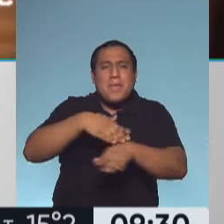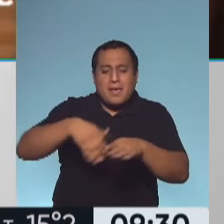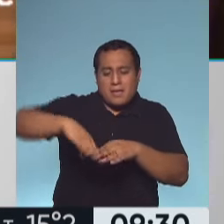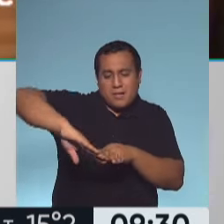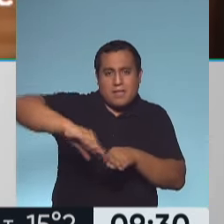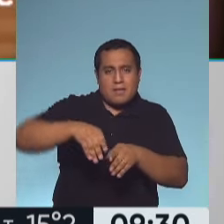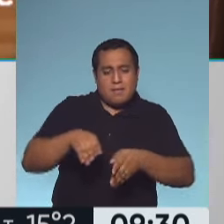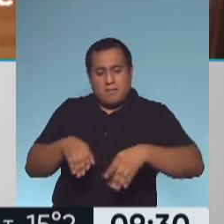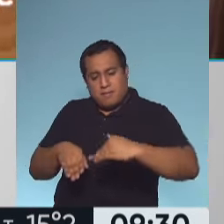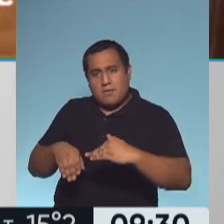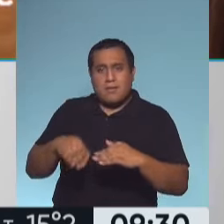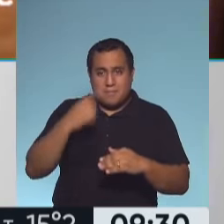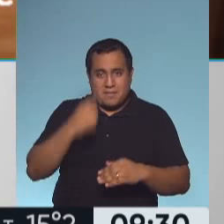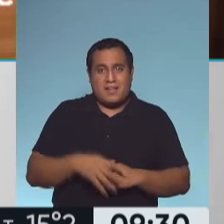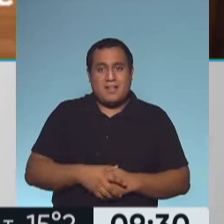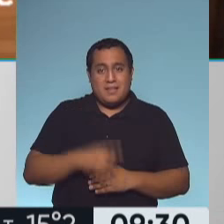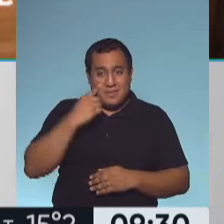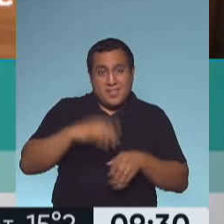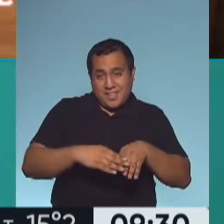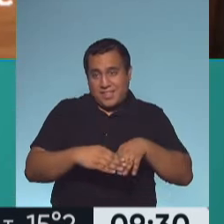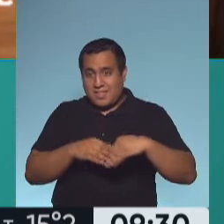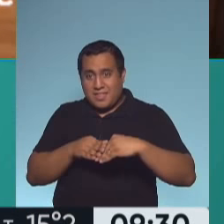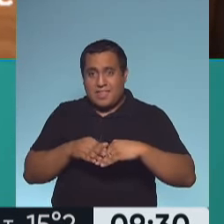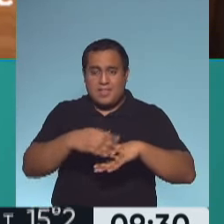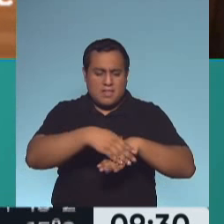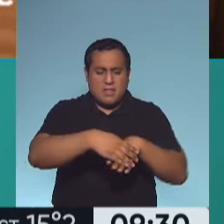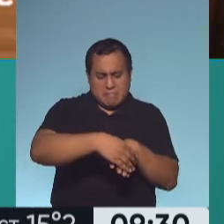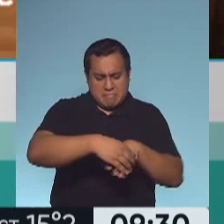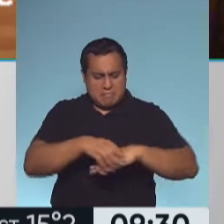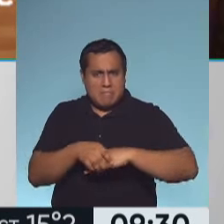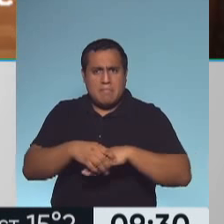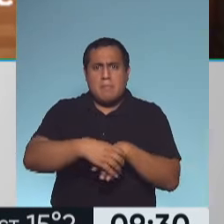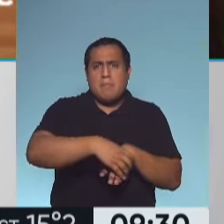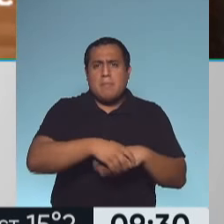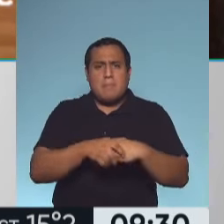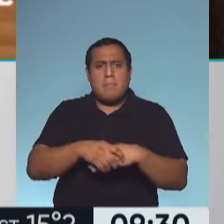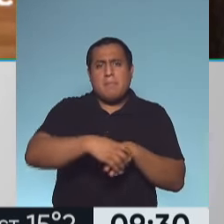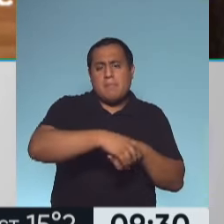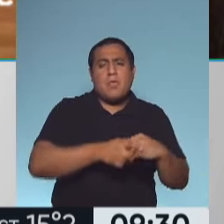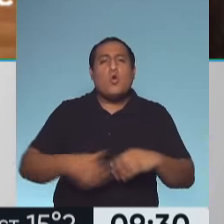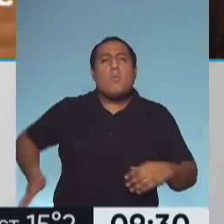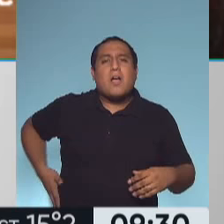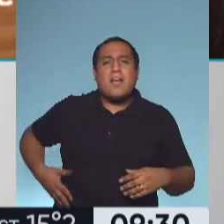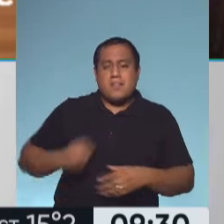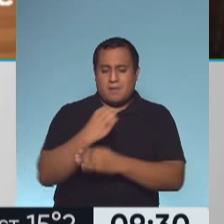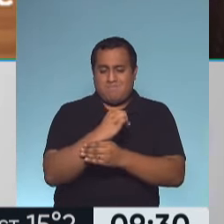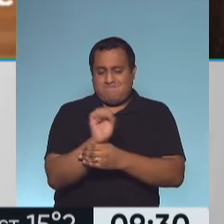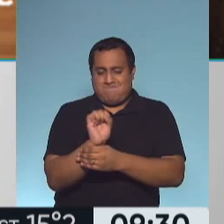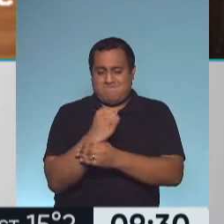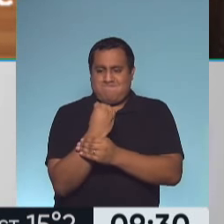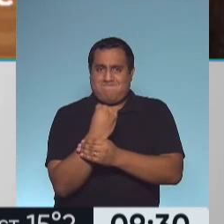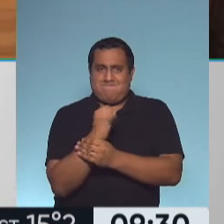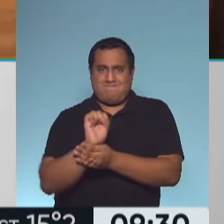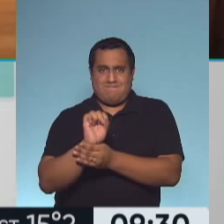justo lo que estamos viendo ahí en el pie izquierdo del profesor. El pivote se hace para entrar la cadera y al rotar la cadera transfiere más fuerzas y no